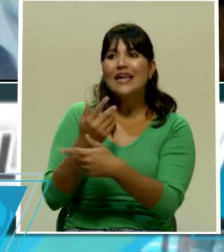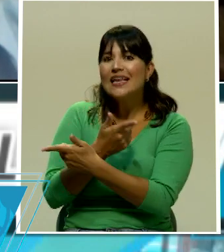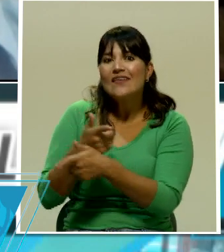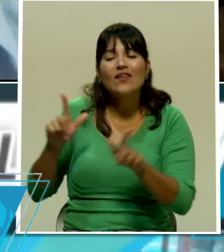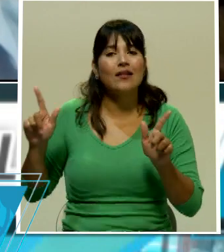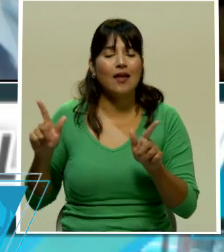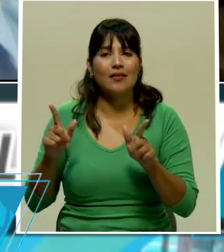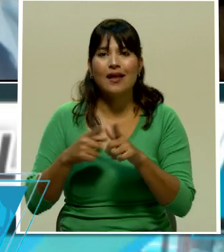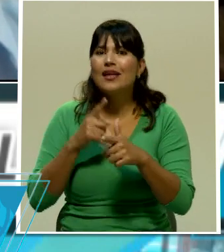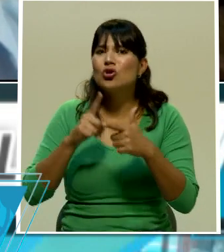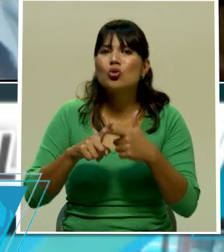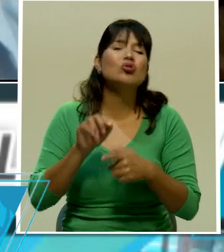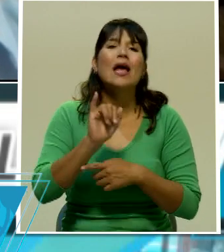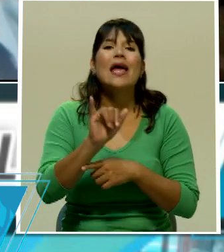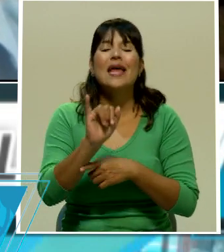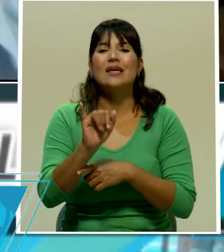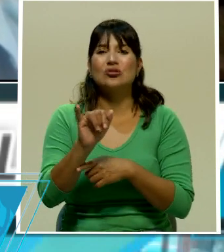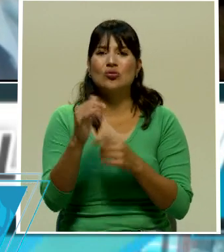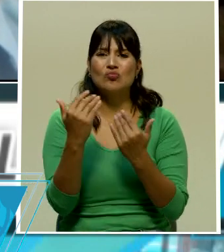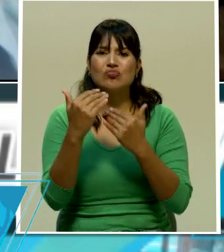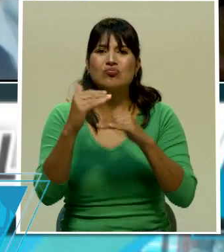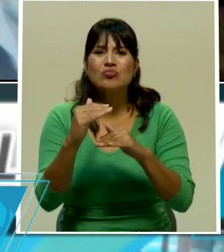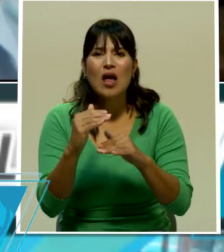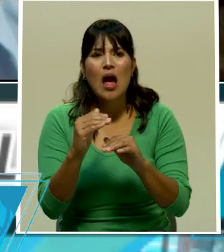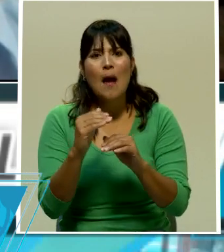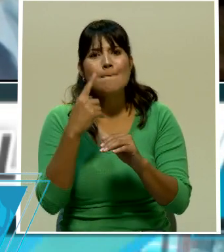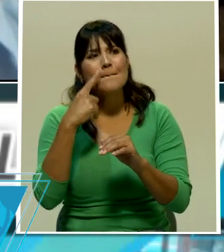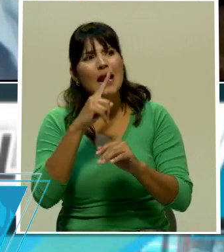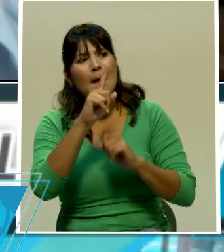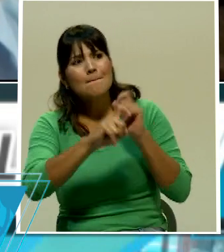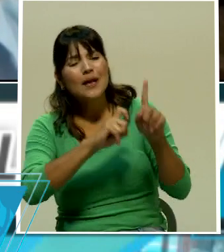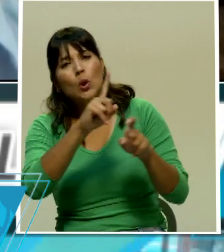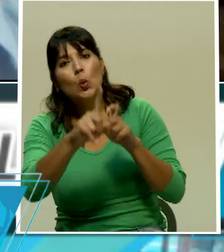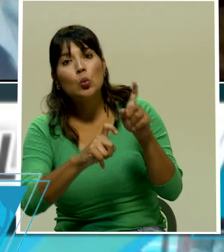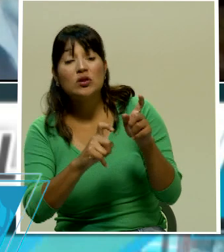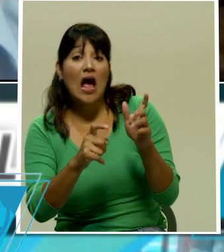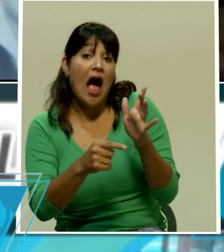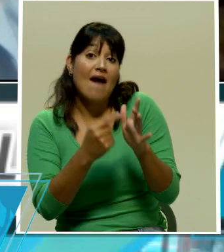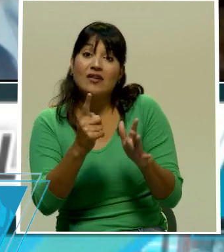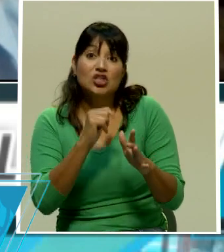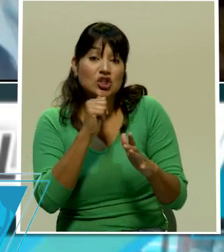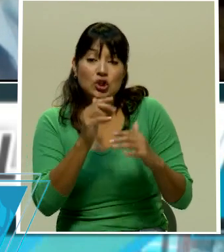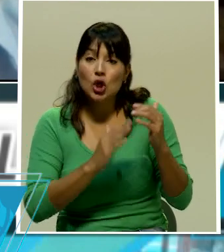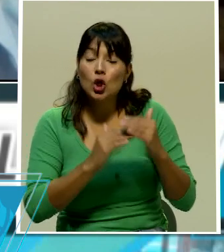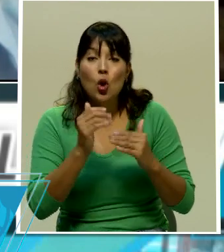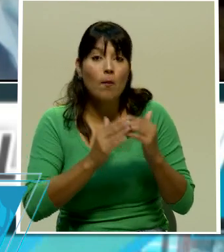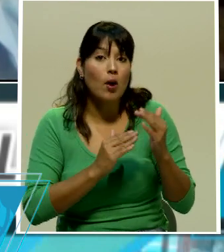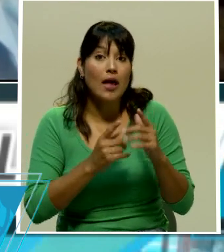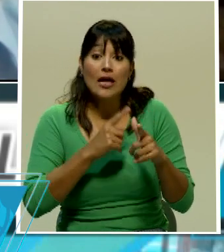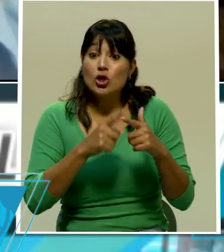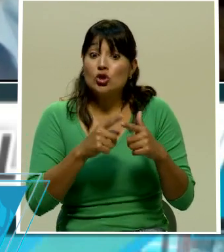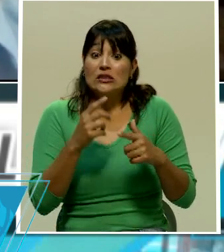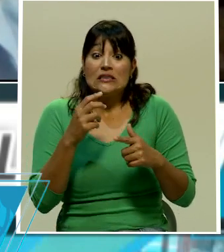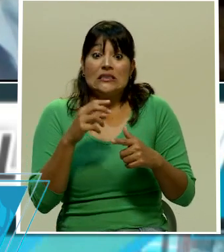camino a la posibilidad de hacer preguntas incómodas en este momento si un diputado no quiere dar la cara simplemente